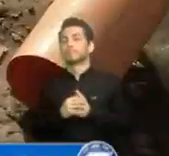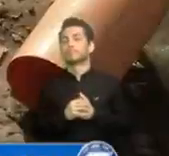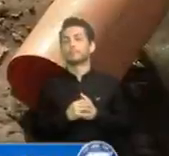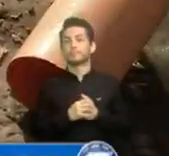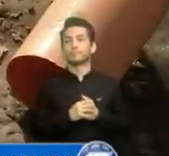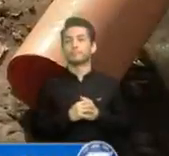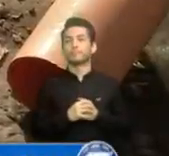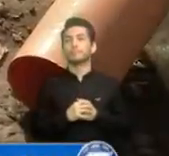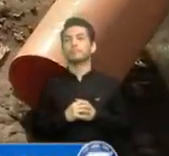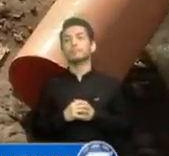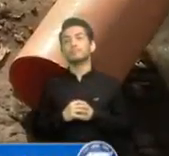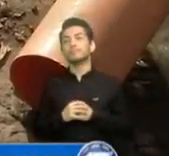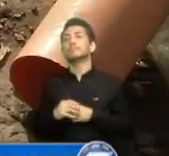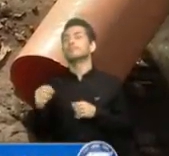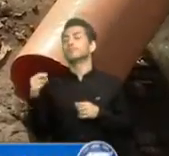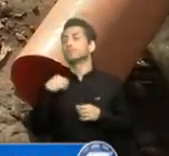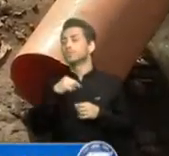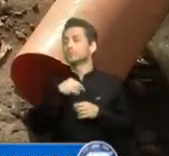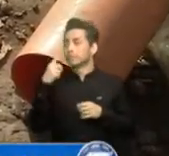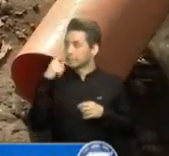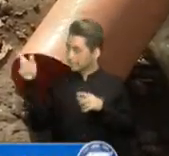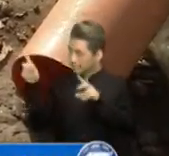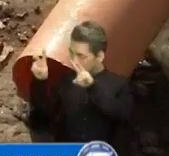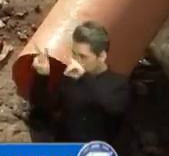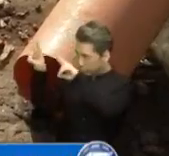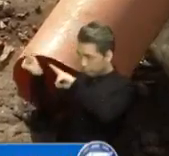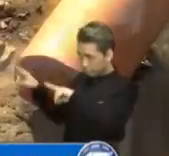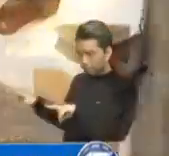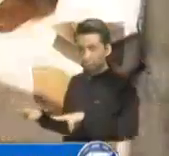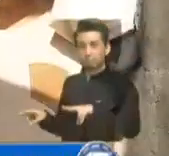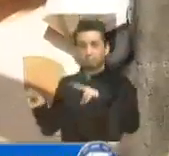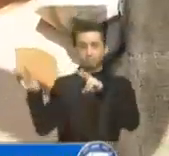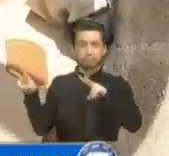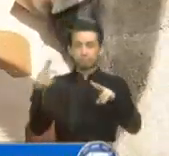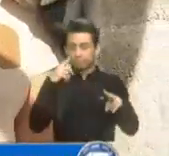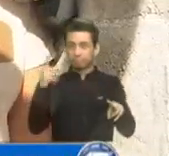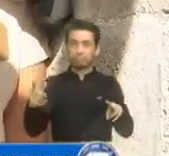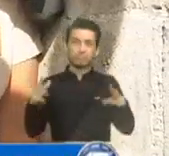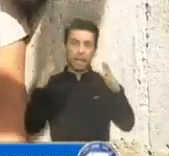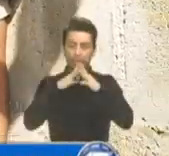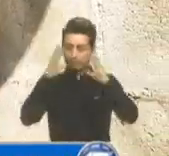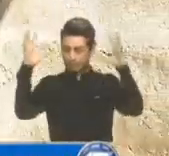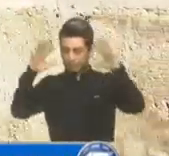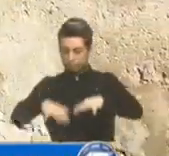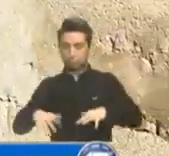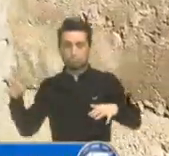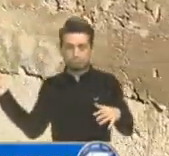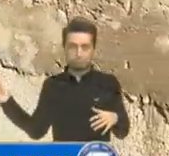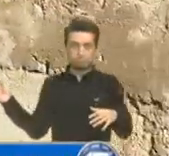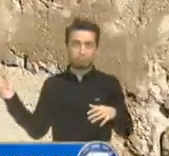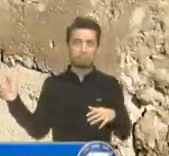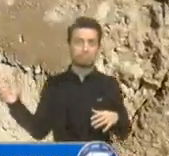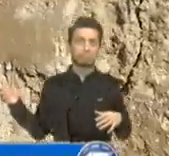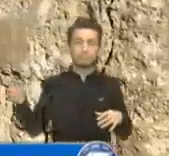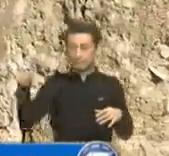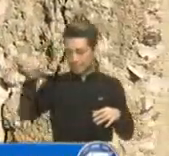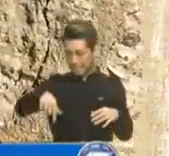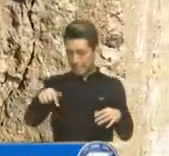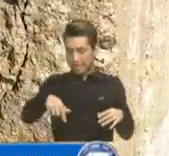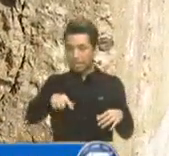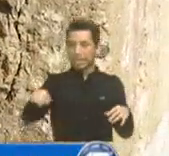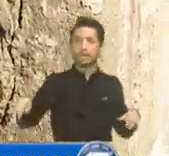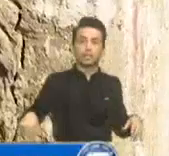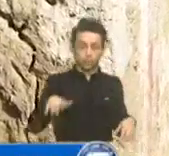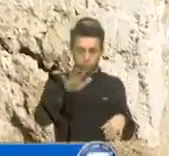estamos, queremos mostrarles bien todo esto, aunque es un poquito difícil porque esta parte está debilitada. Aquí donde estamos es su casa,